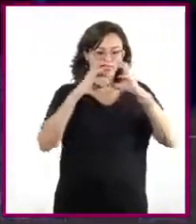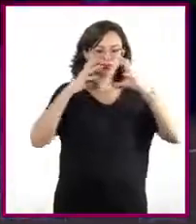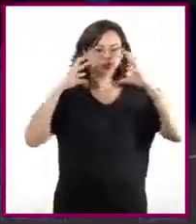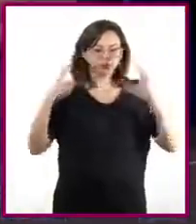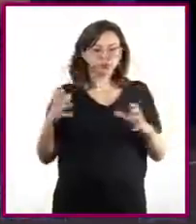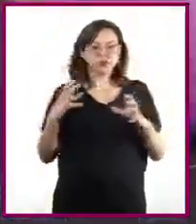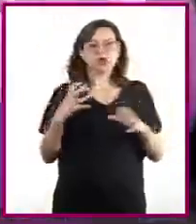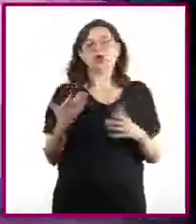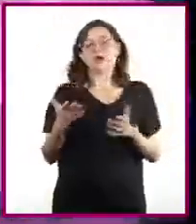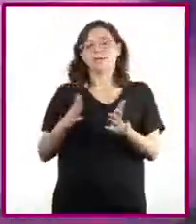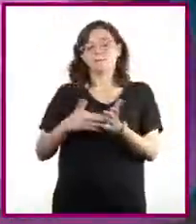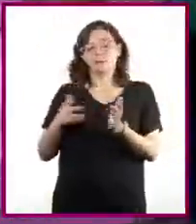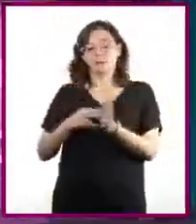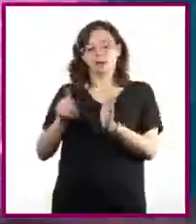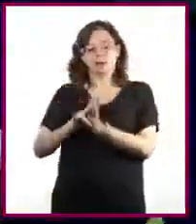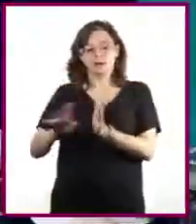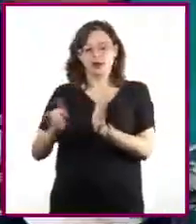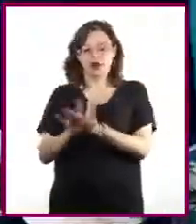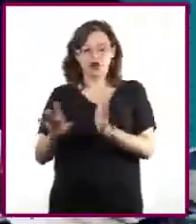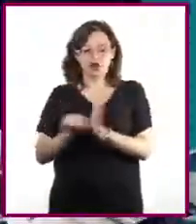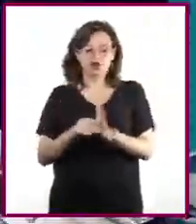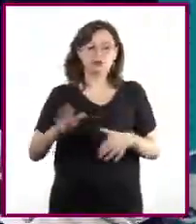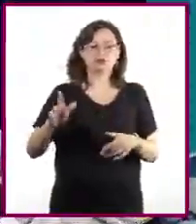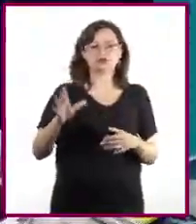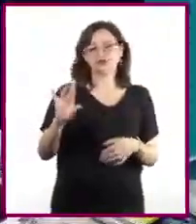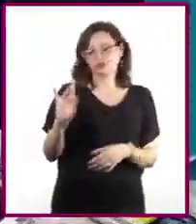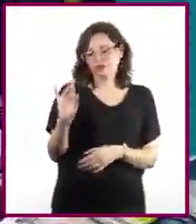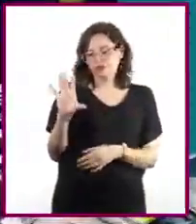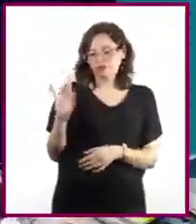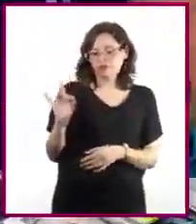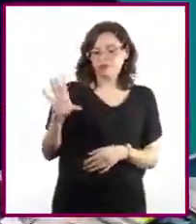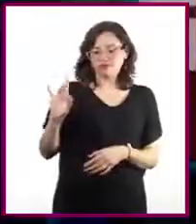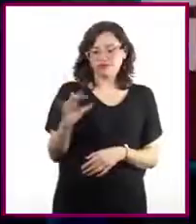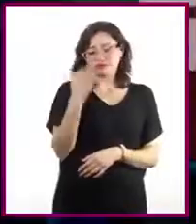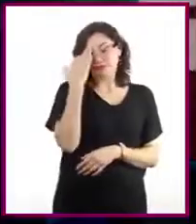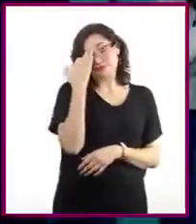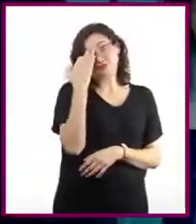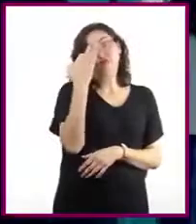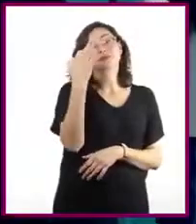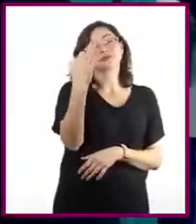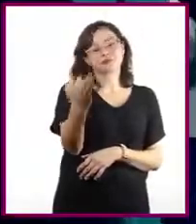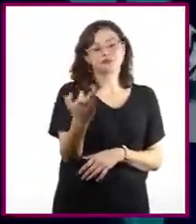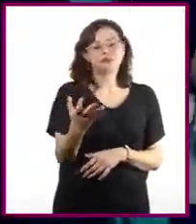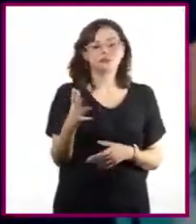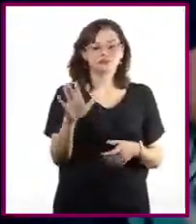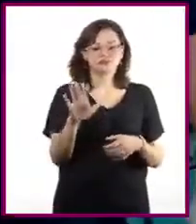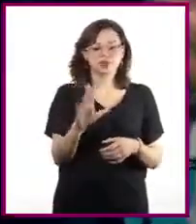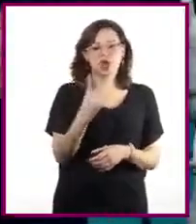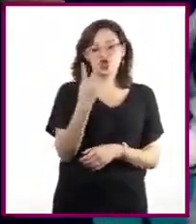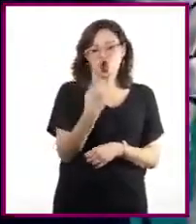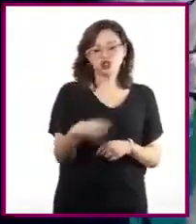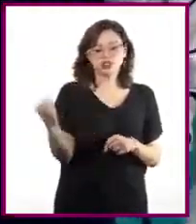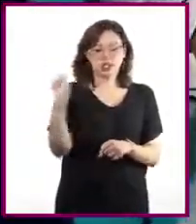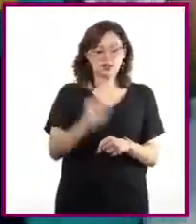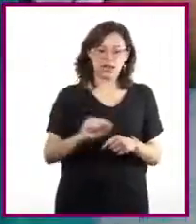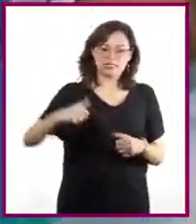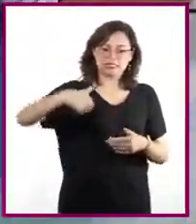periódico, engrudo y tiempo, porque aproximadamente tardará en secar dos semanas.